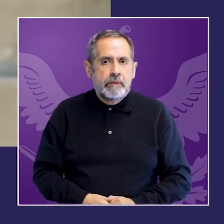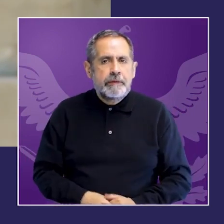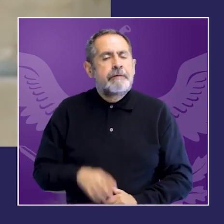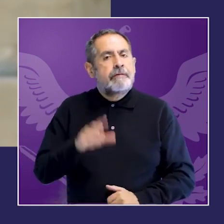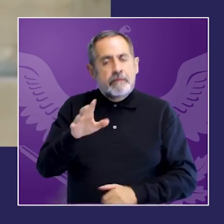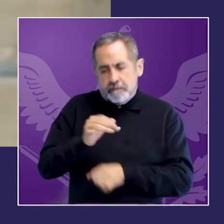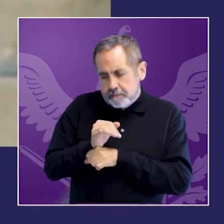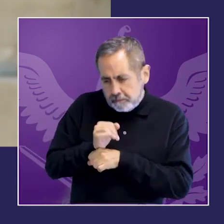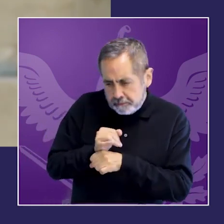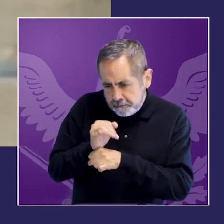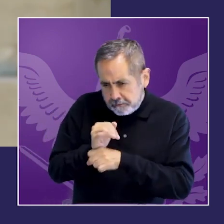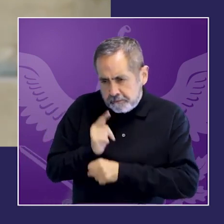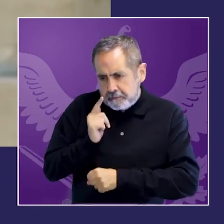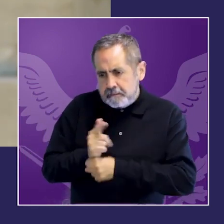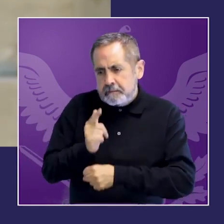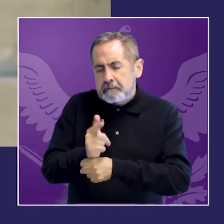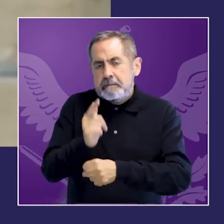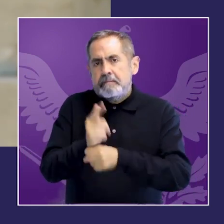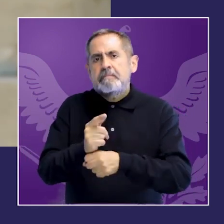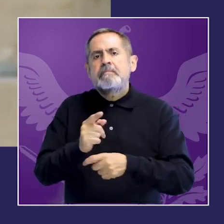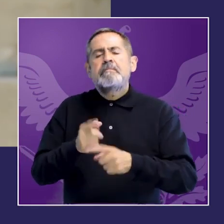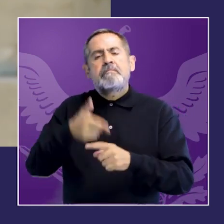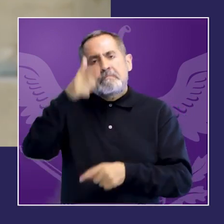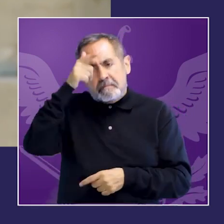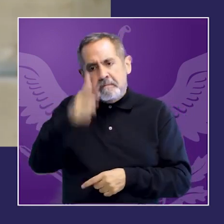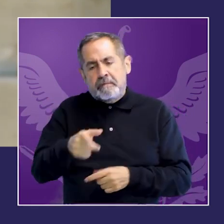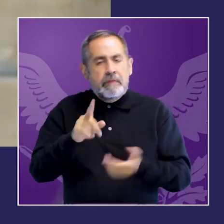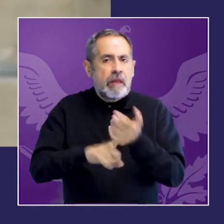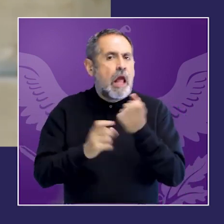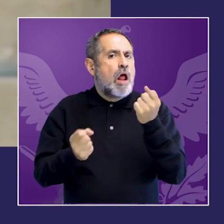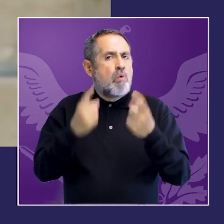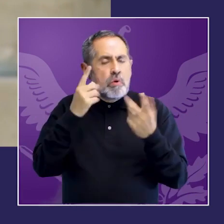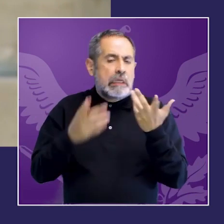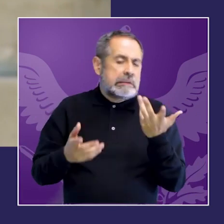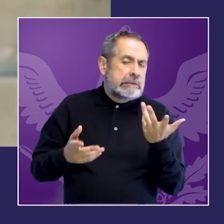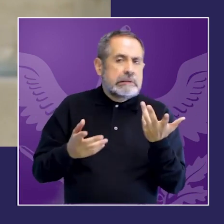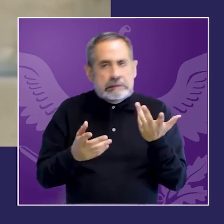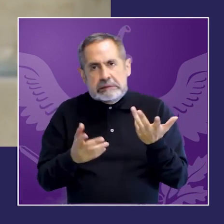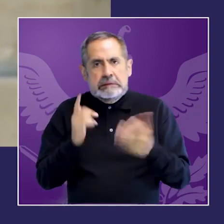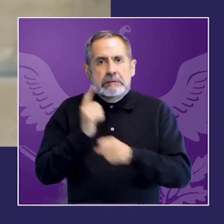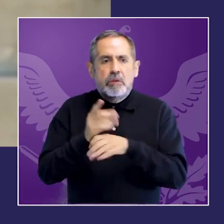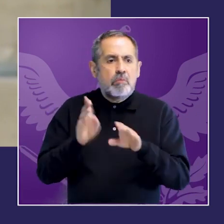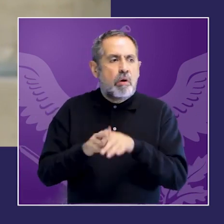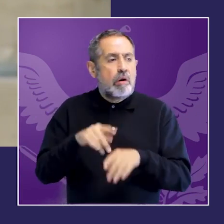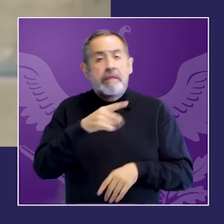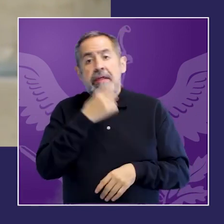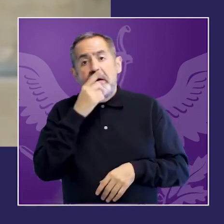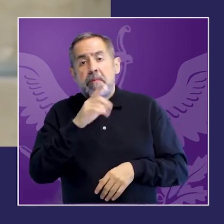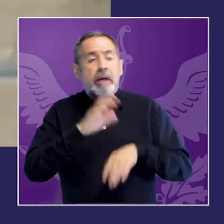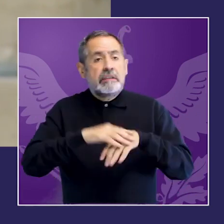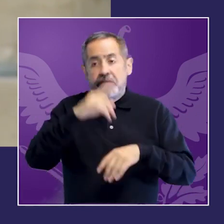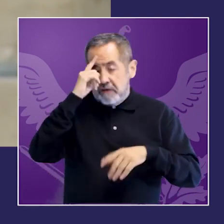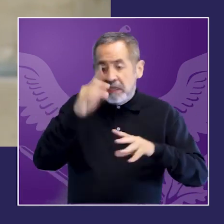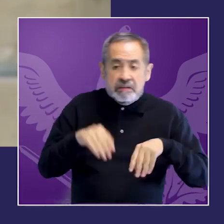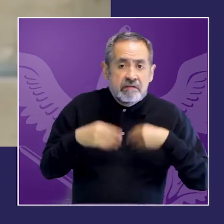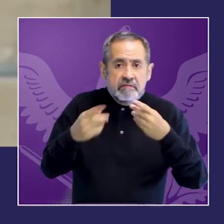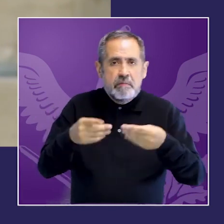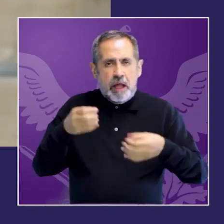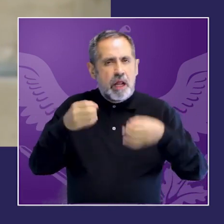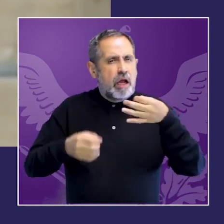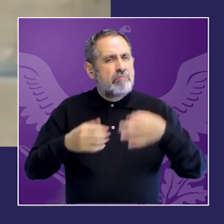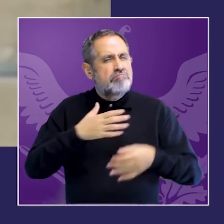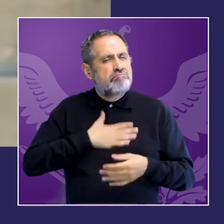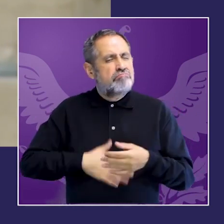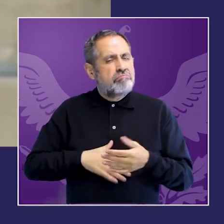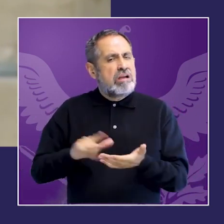fiscalías especializadas con recursos técnicos humanos institucionales adecuados y suficientes que puedan intervenir de